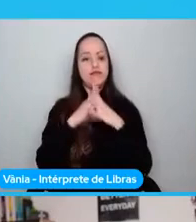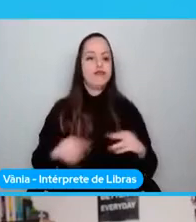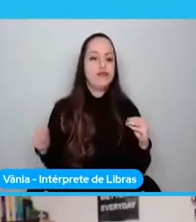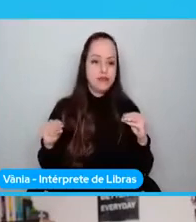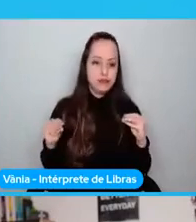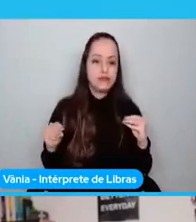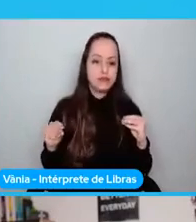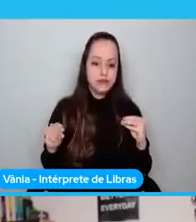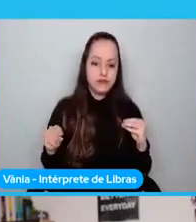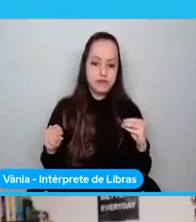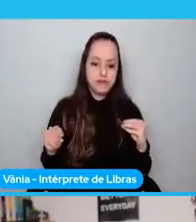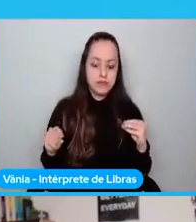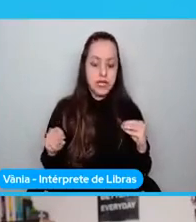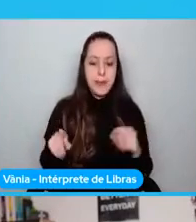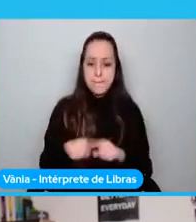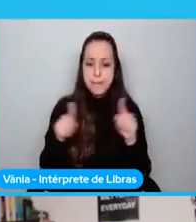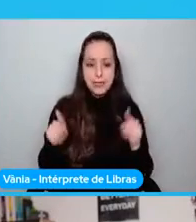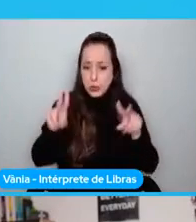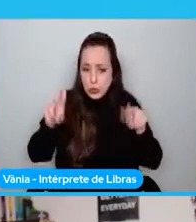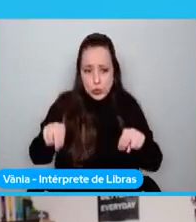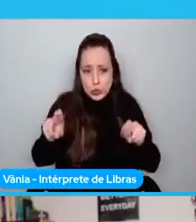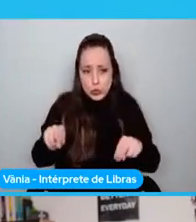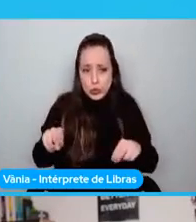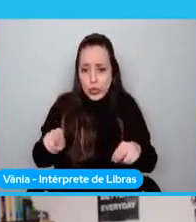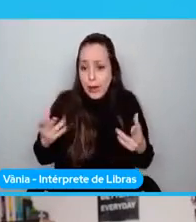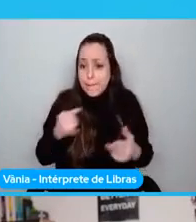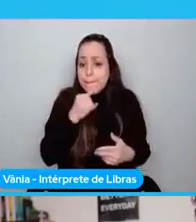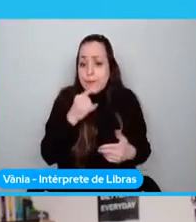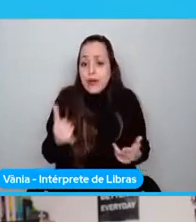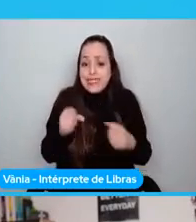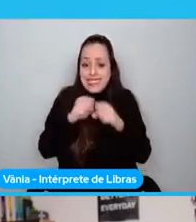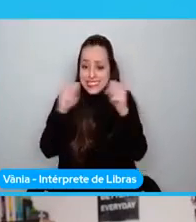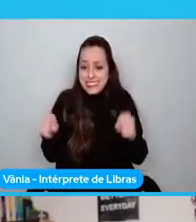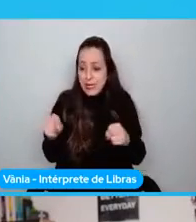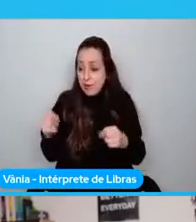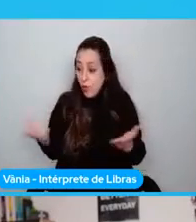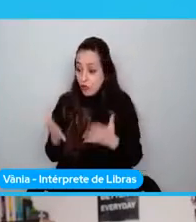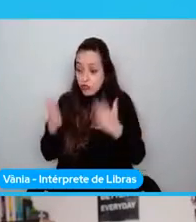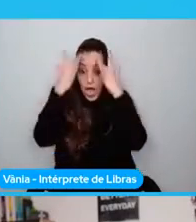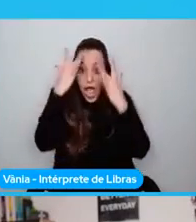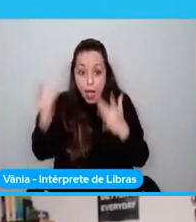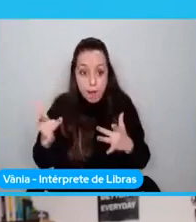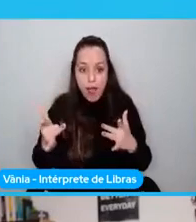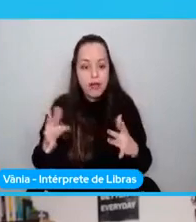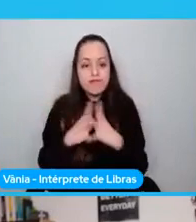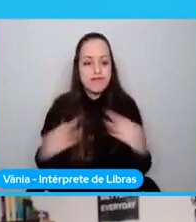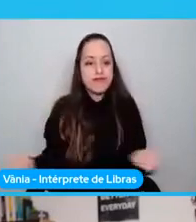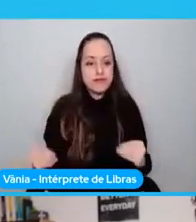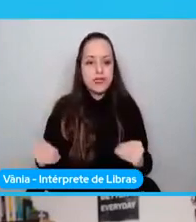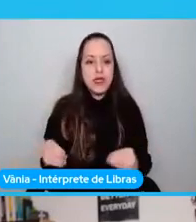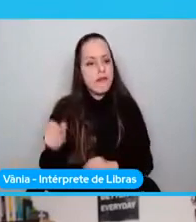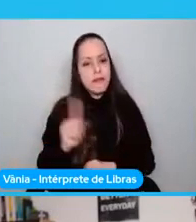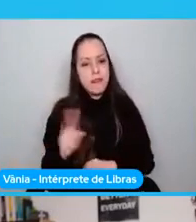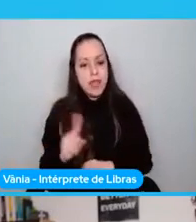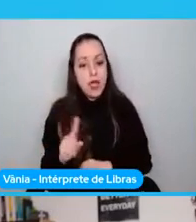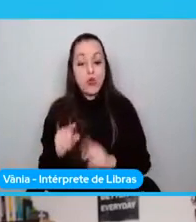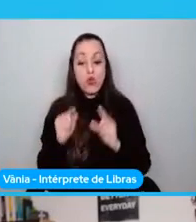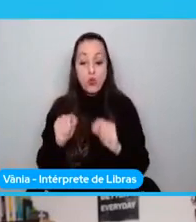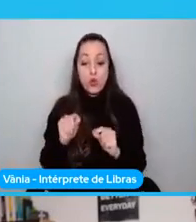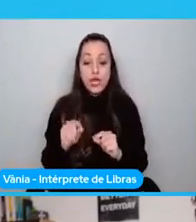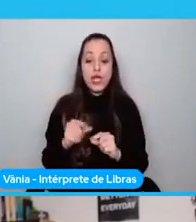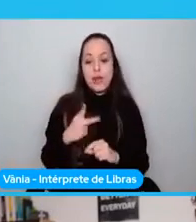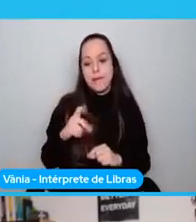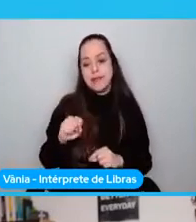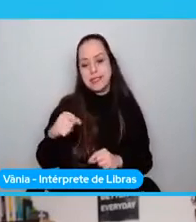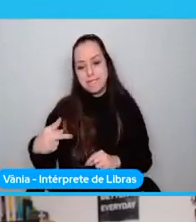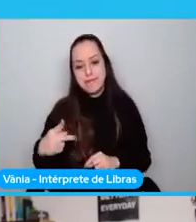no hay forma de desaparecer un ecosistema de la noche a la mañana. Se vio con PHP, no hay forma de